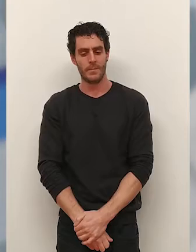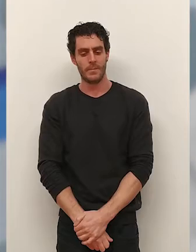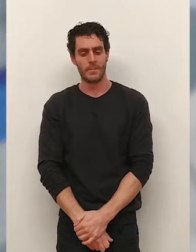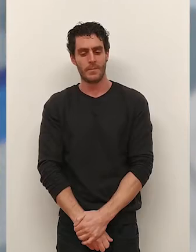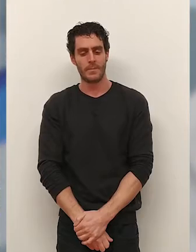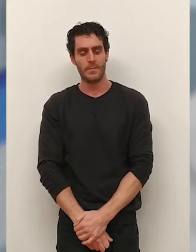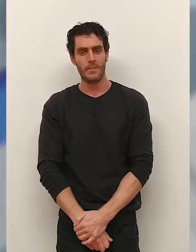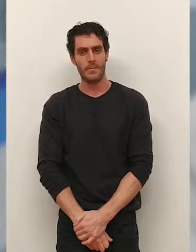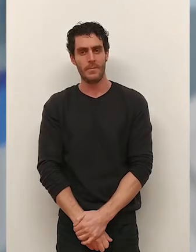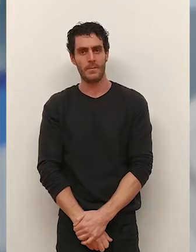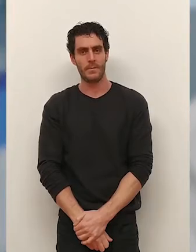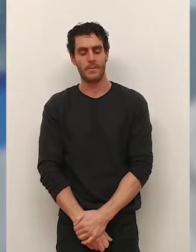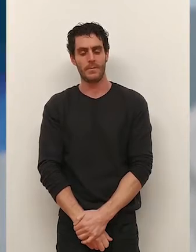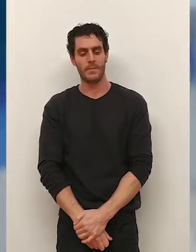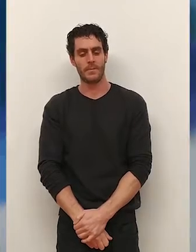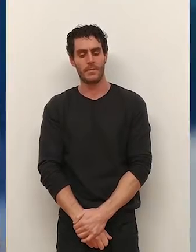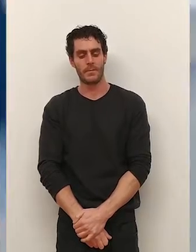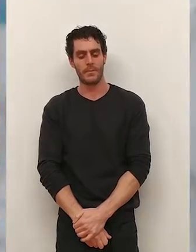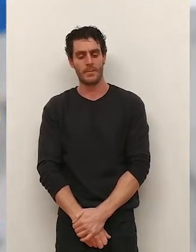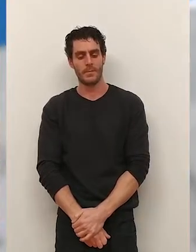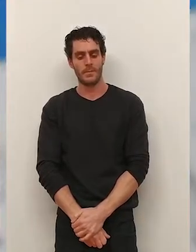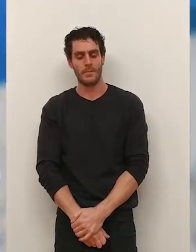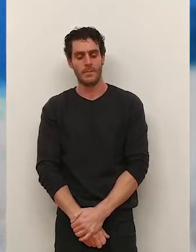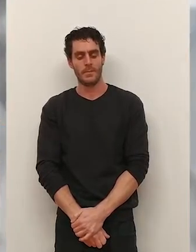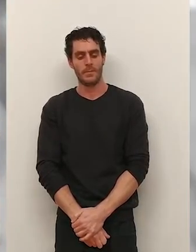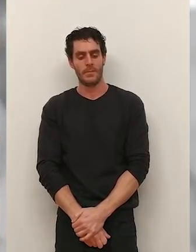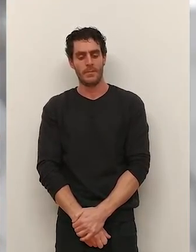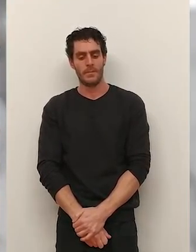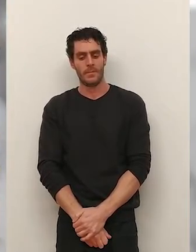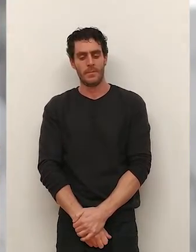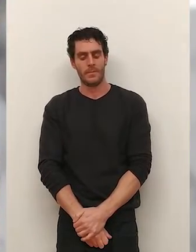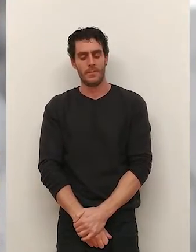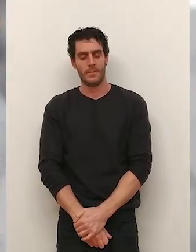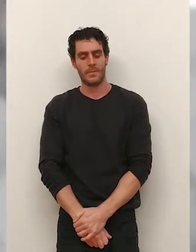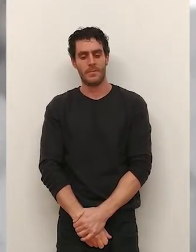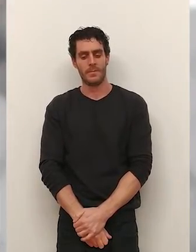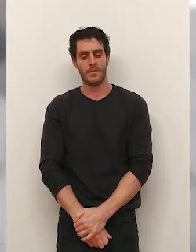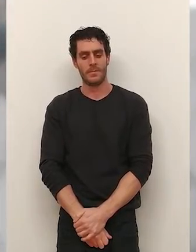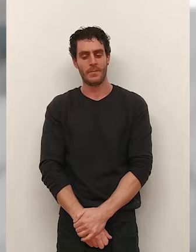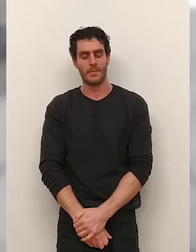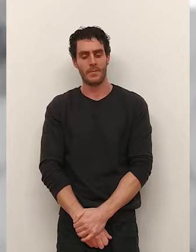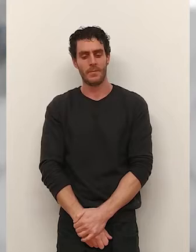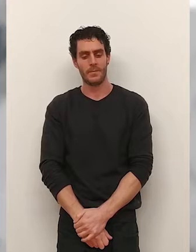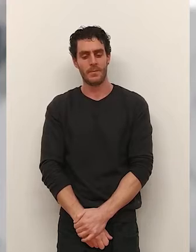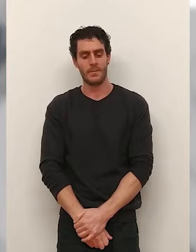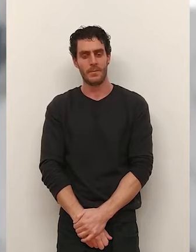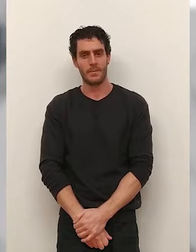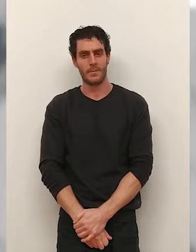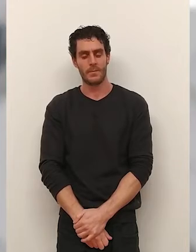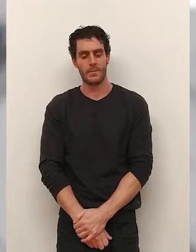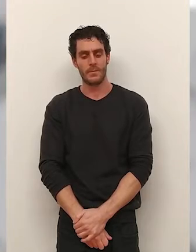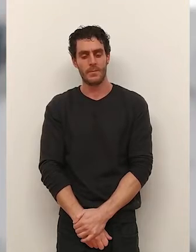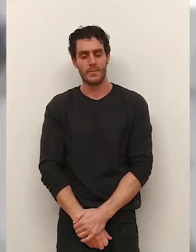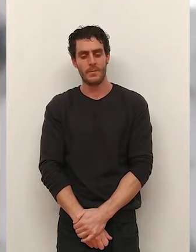y, aun así, ganar. Se aprende que no tenemos por qué ser iguales y que cada cual